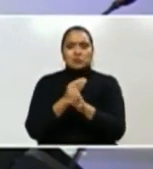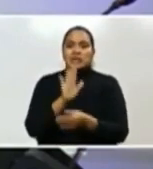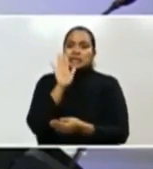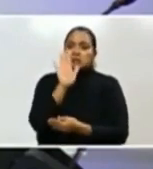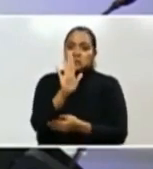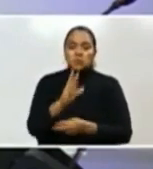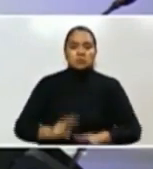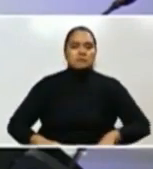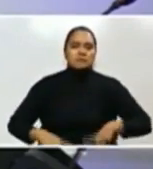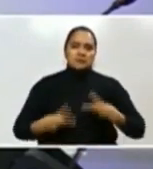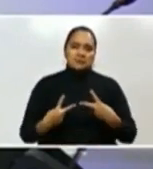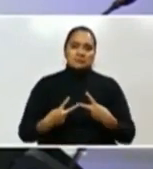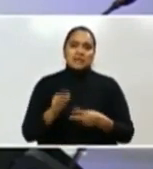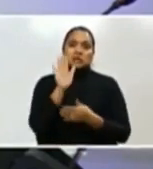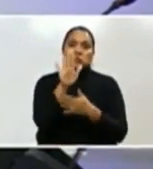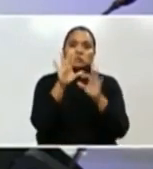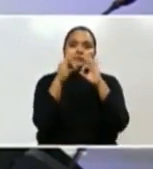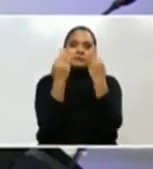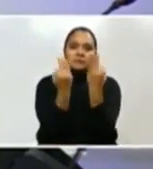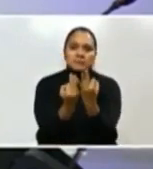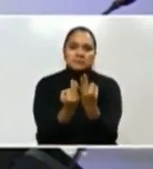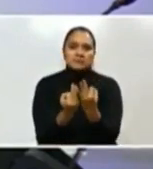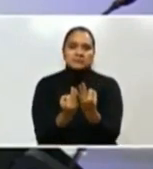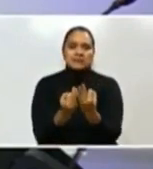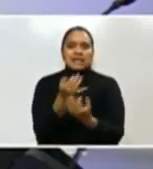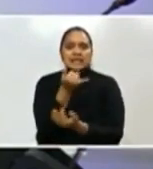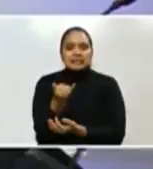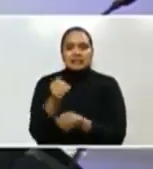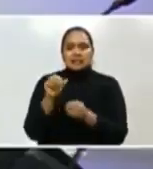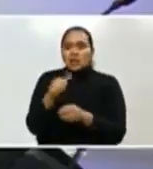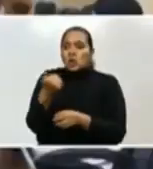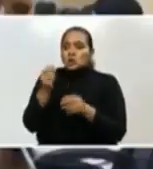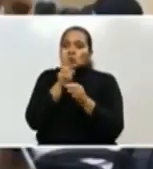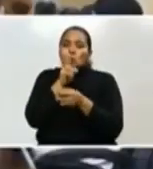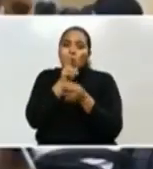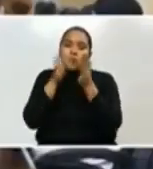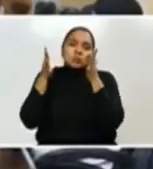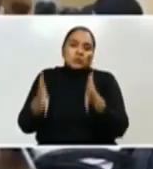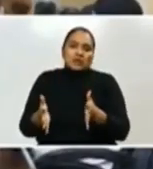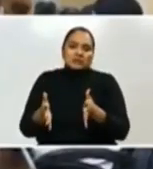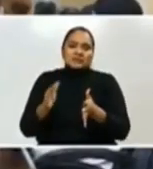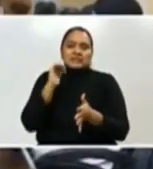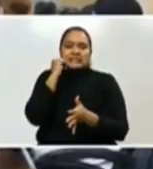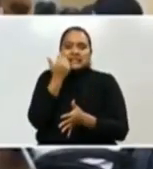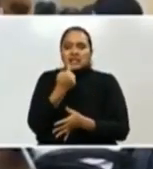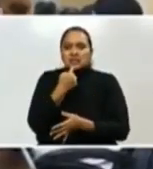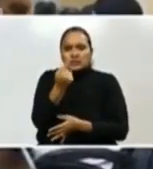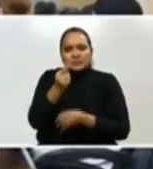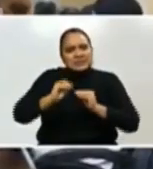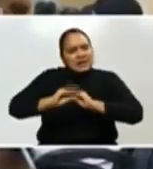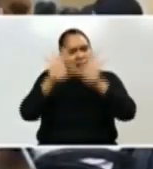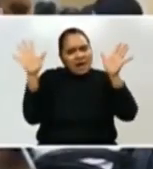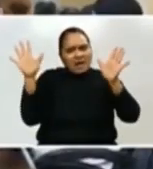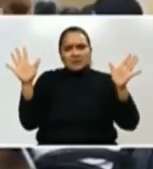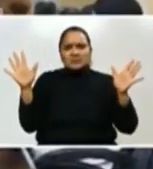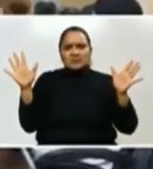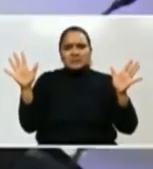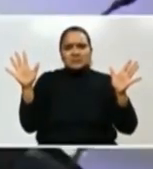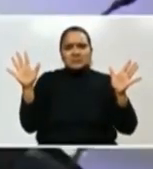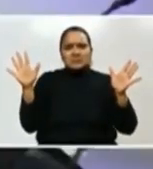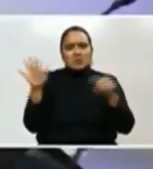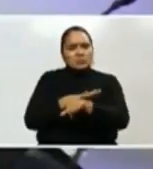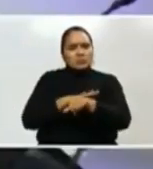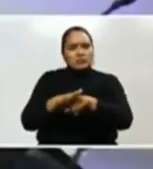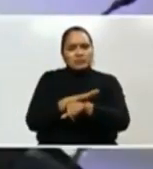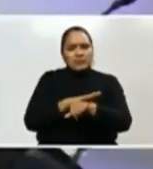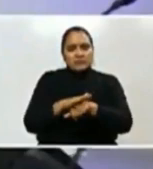su vida, la de su familia y la de los demás hondureños. Quiero ser lo más claro posible por lo que